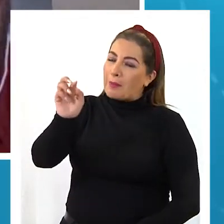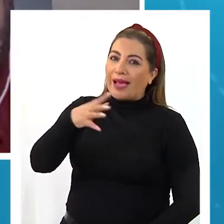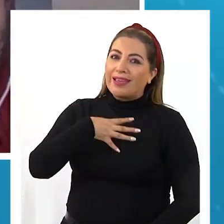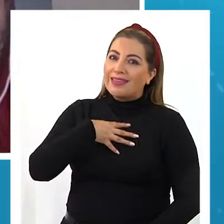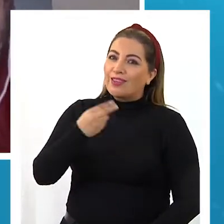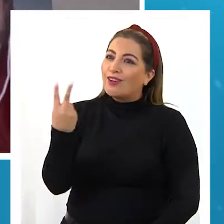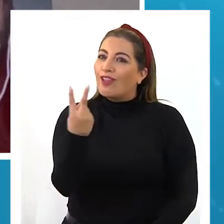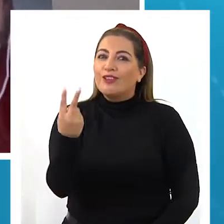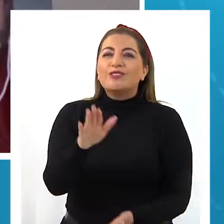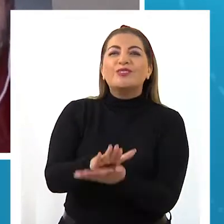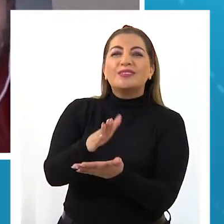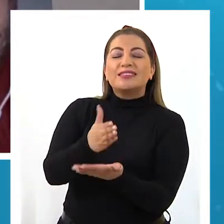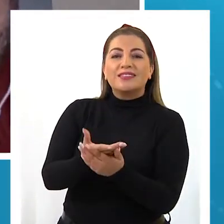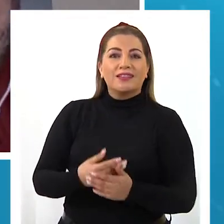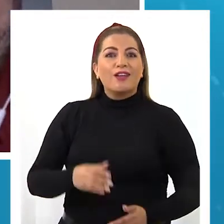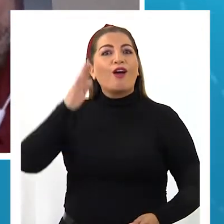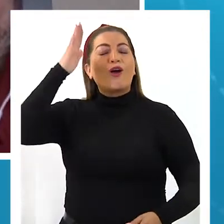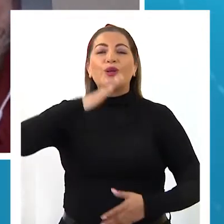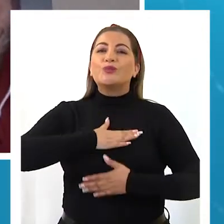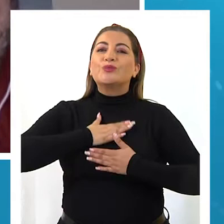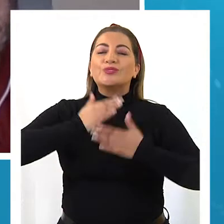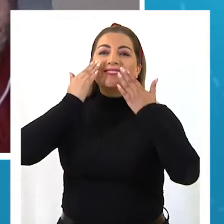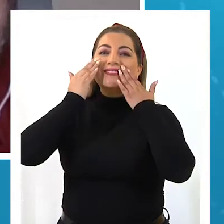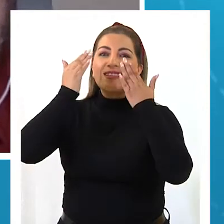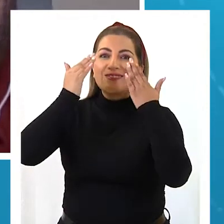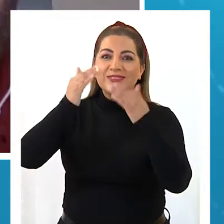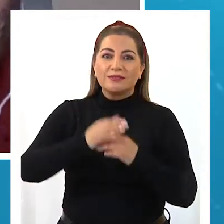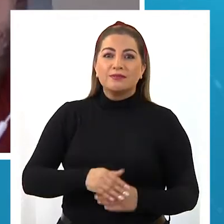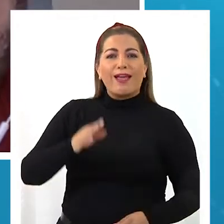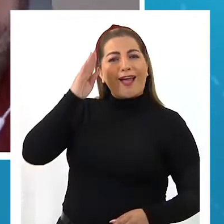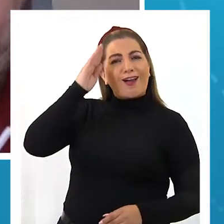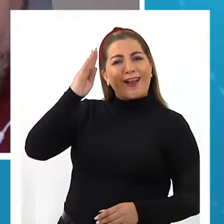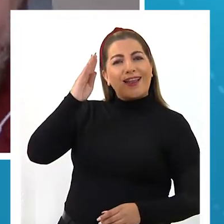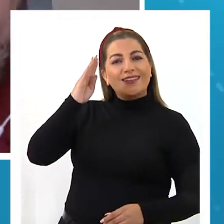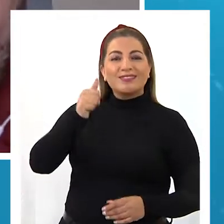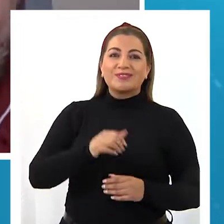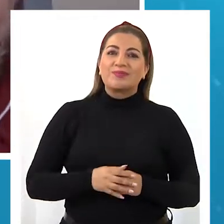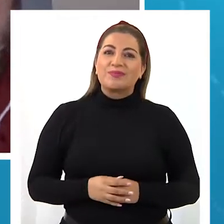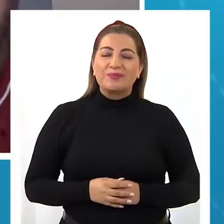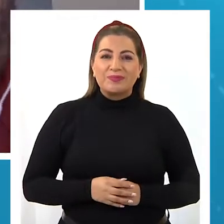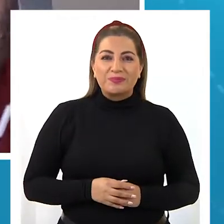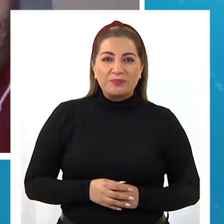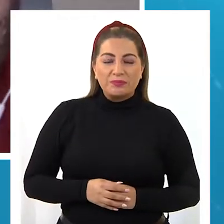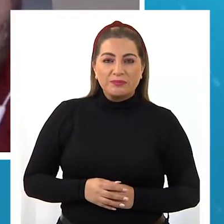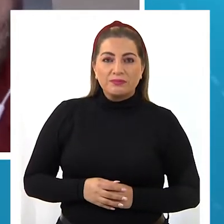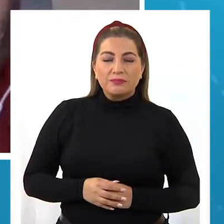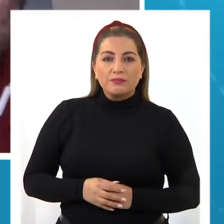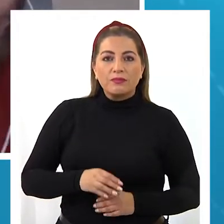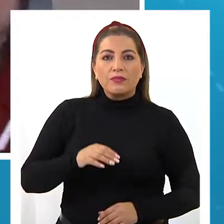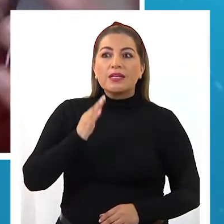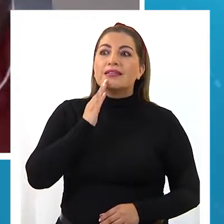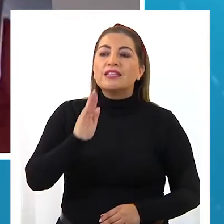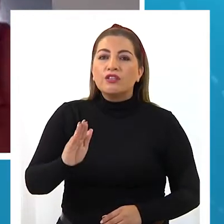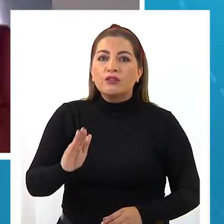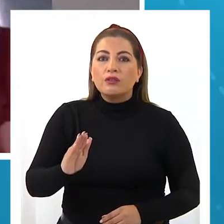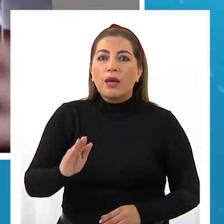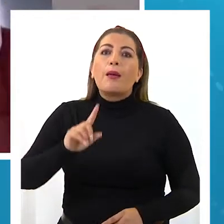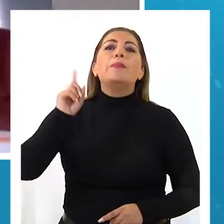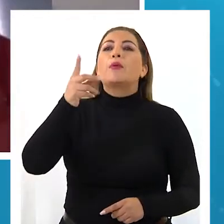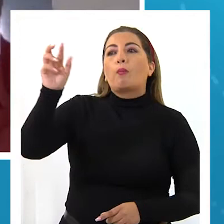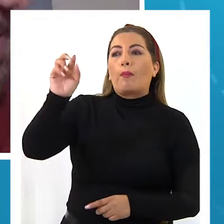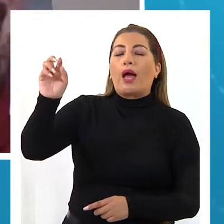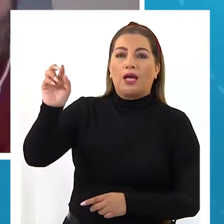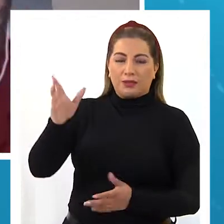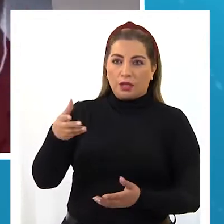Agustín? Hola Karim, gusto saludarte. Hola, bien. Agustín, primero Luis,